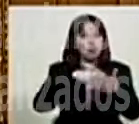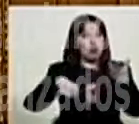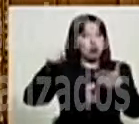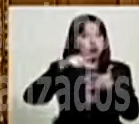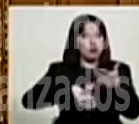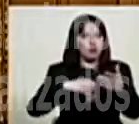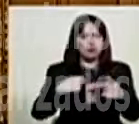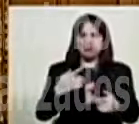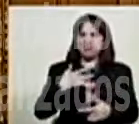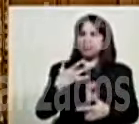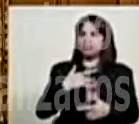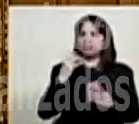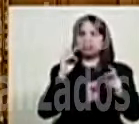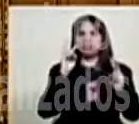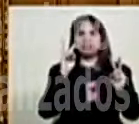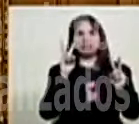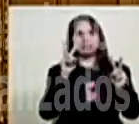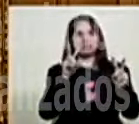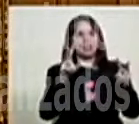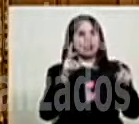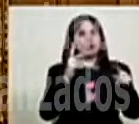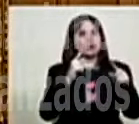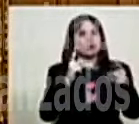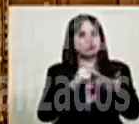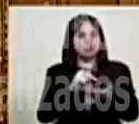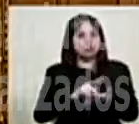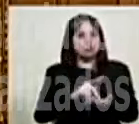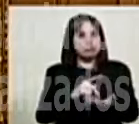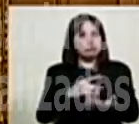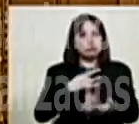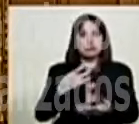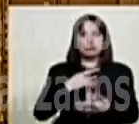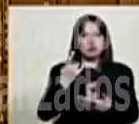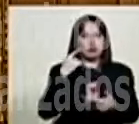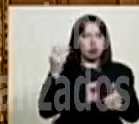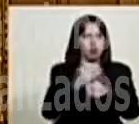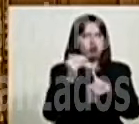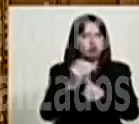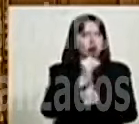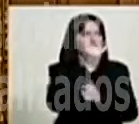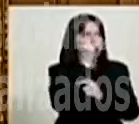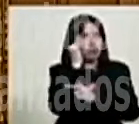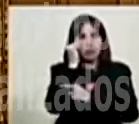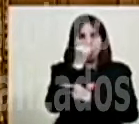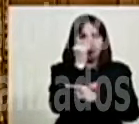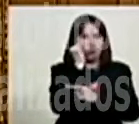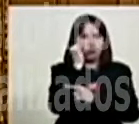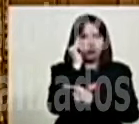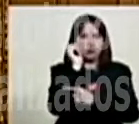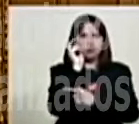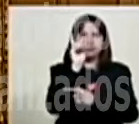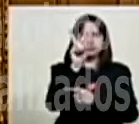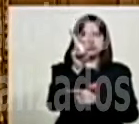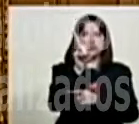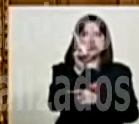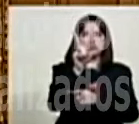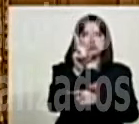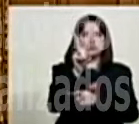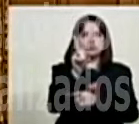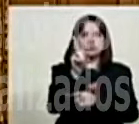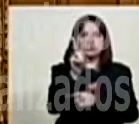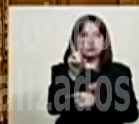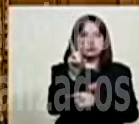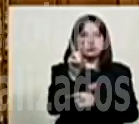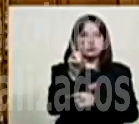en ese momento sentí la entrada. Hay un video, si ustedes lo buscan, lo pueden conseguir, muchachos. Hay un video donde